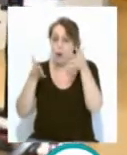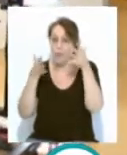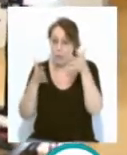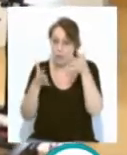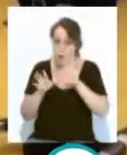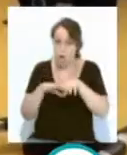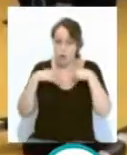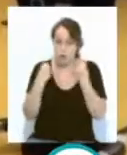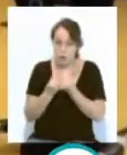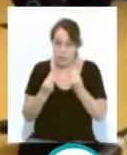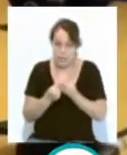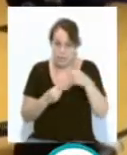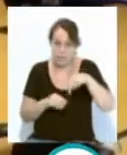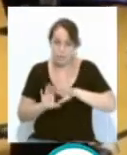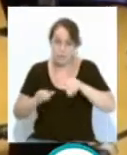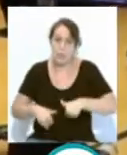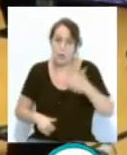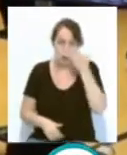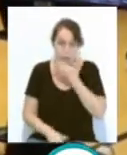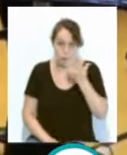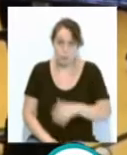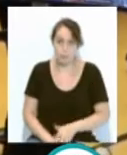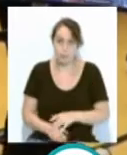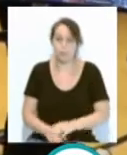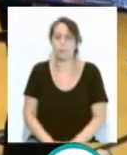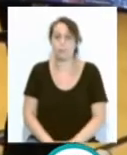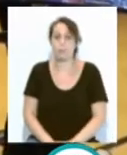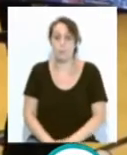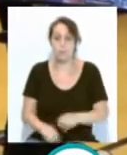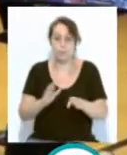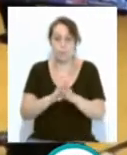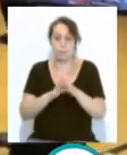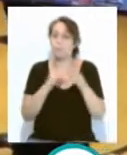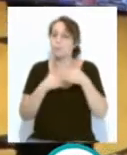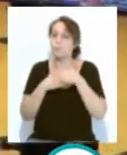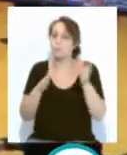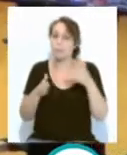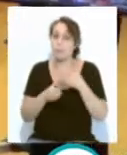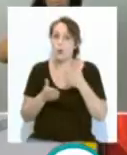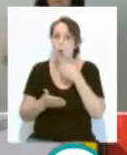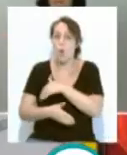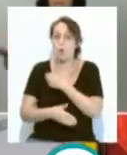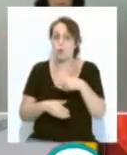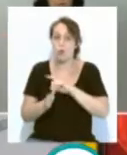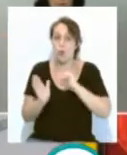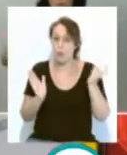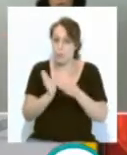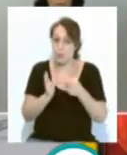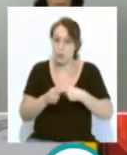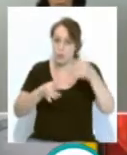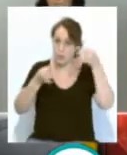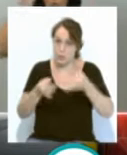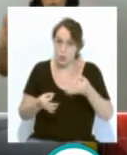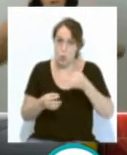establecerán el desarrollo de la vuelta a las aulas. Se mantendrán abiertos durante todo el curso escolar, asegurando los